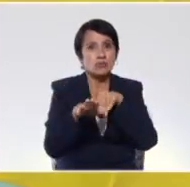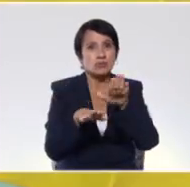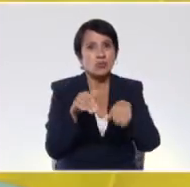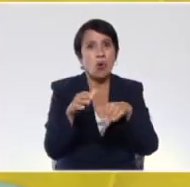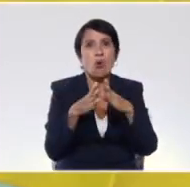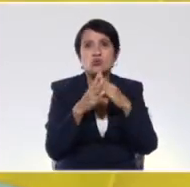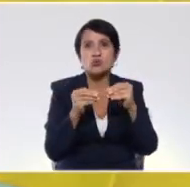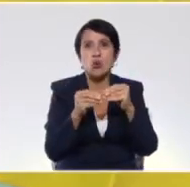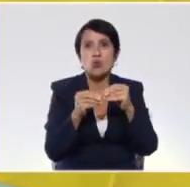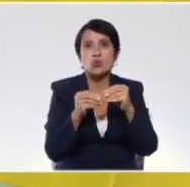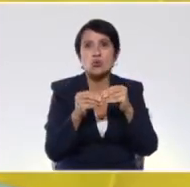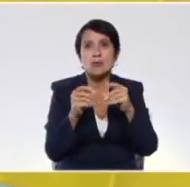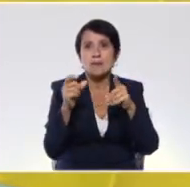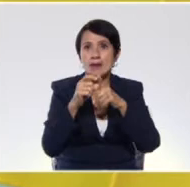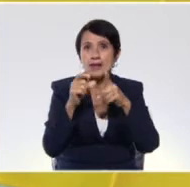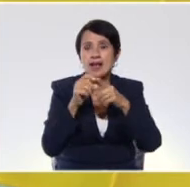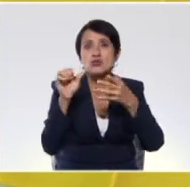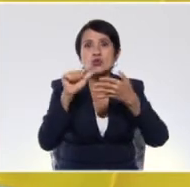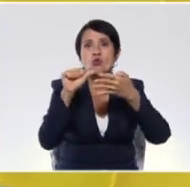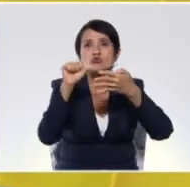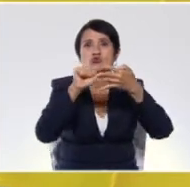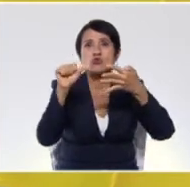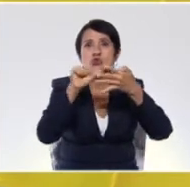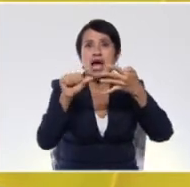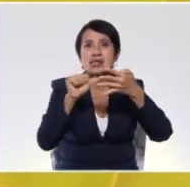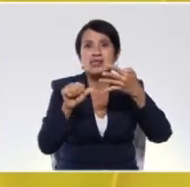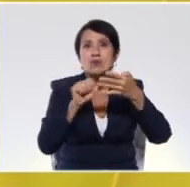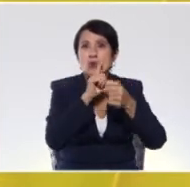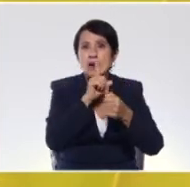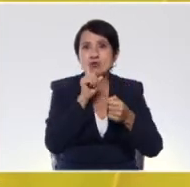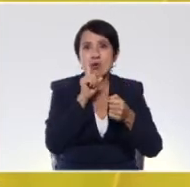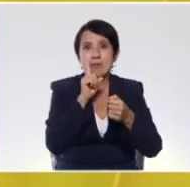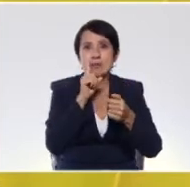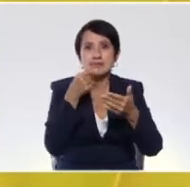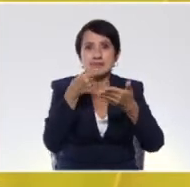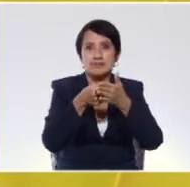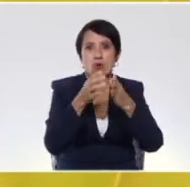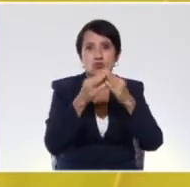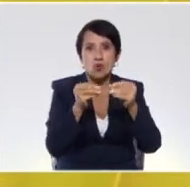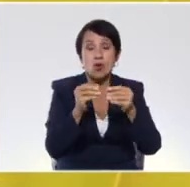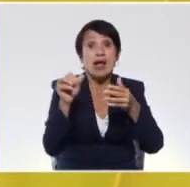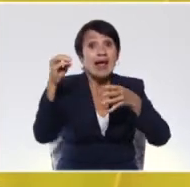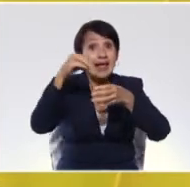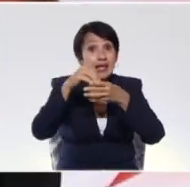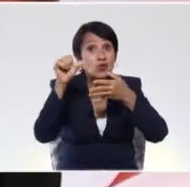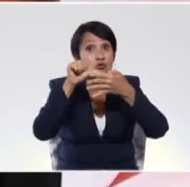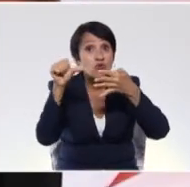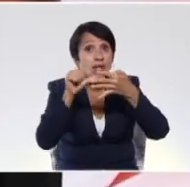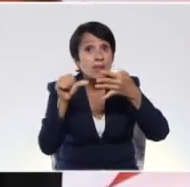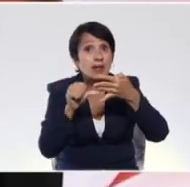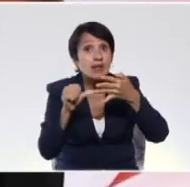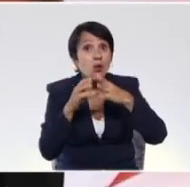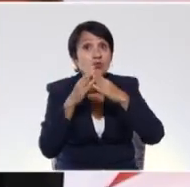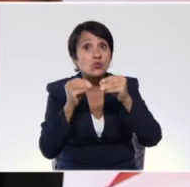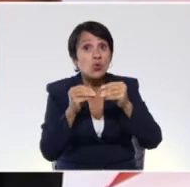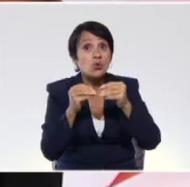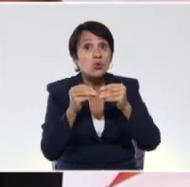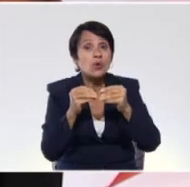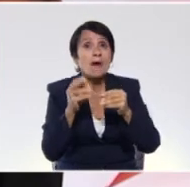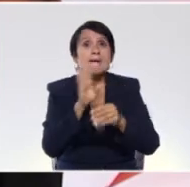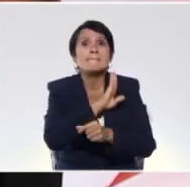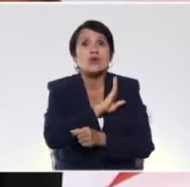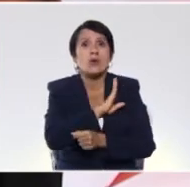todo, todo eso son sustantivos porque los utilizamos para nombrar. Así es, dentro de los sustantivos tenemos los sustantivos